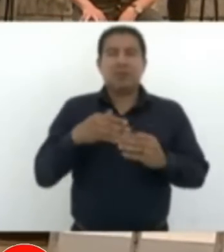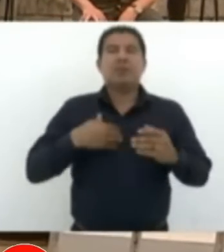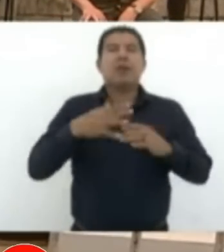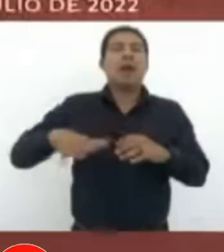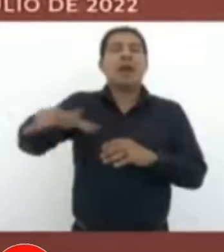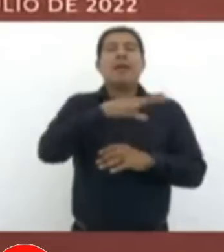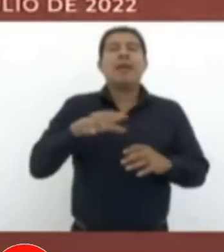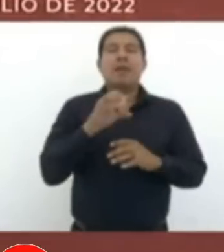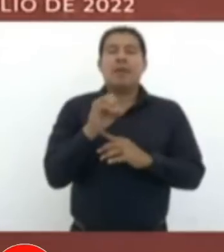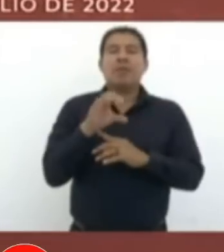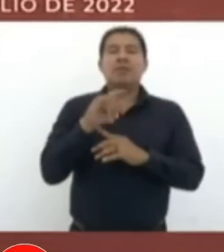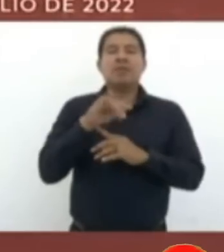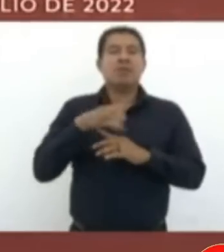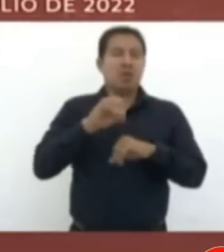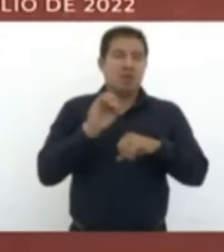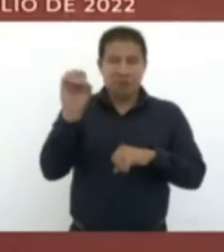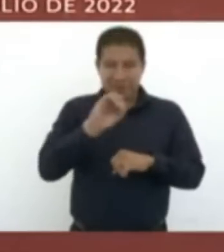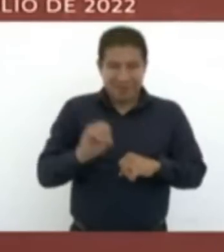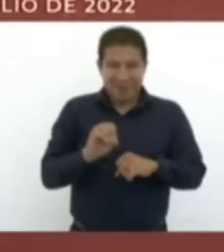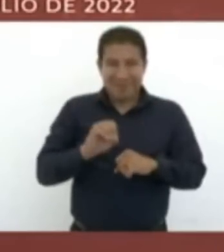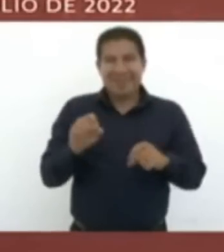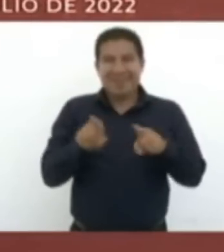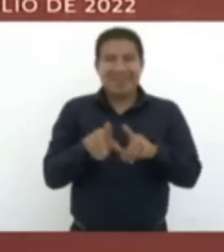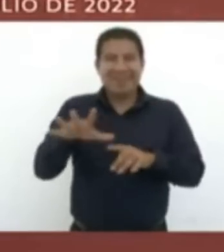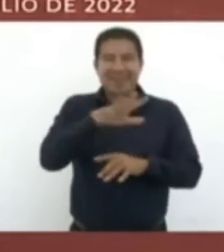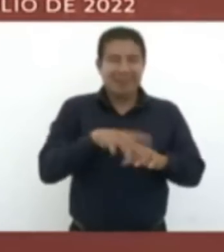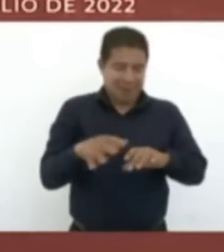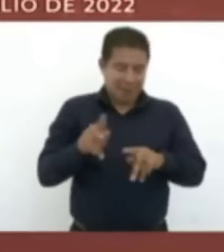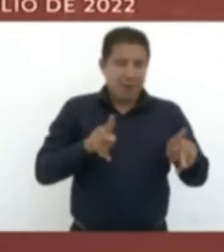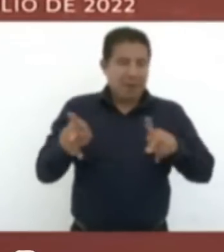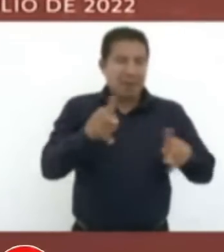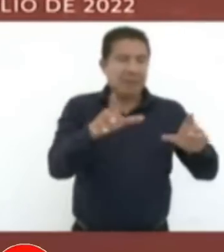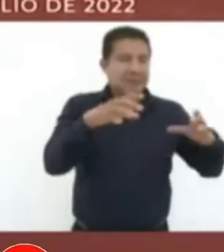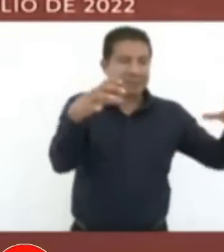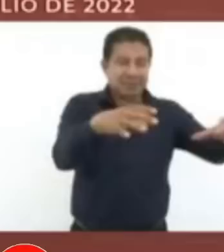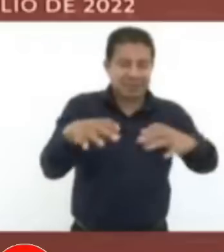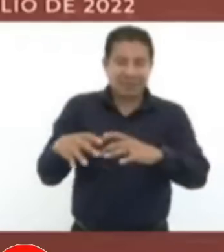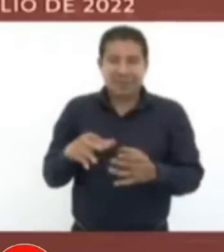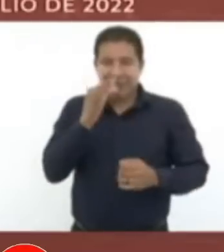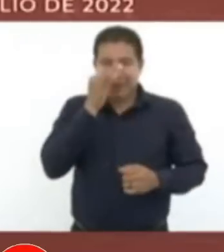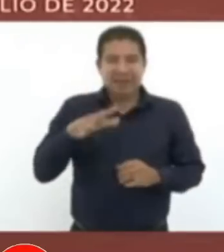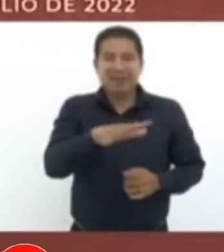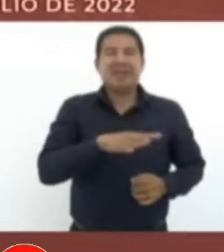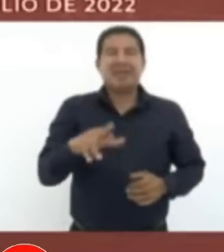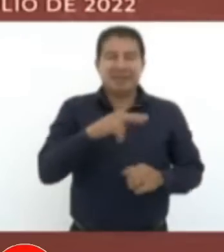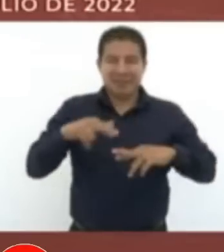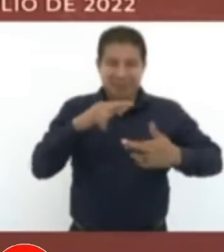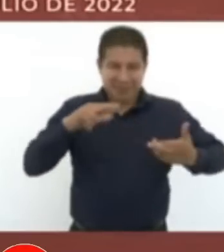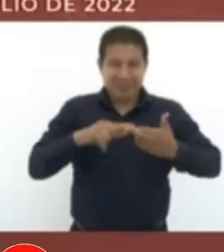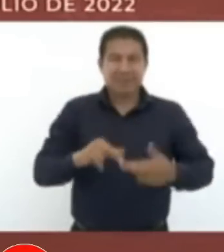Ocosingo y de comunidades y de municipios de esta región